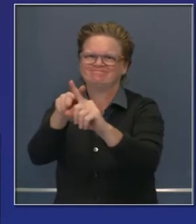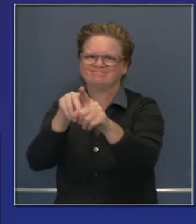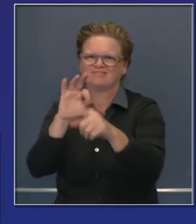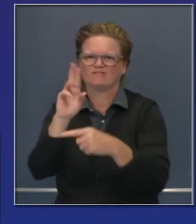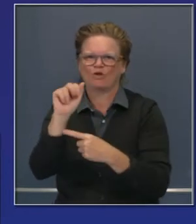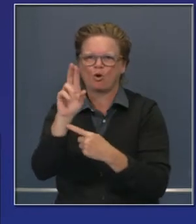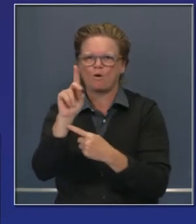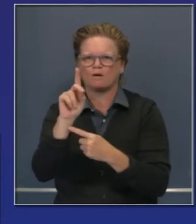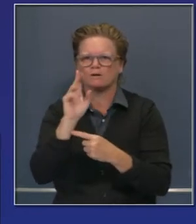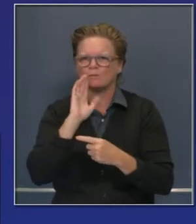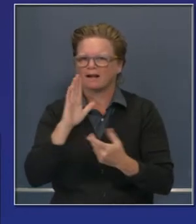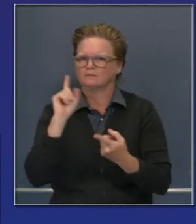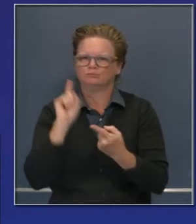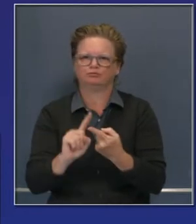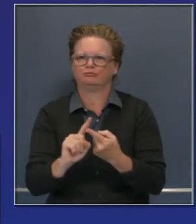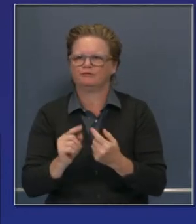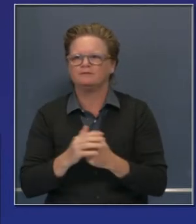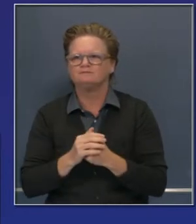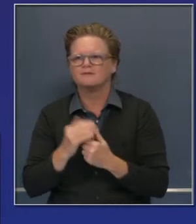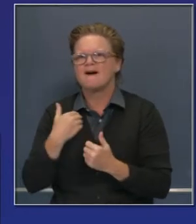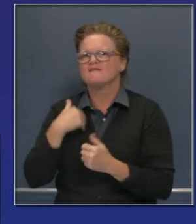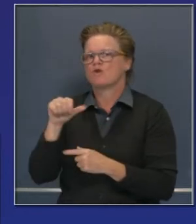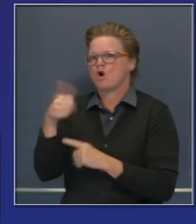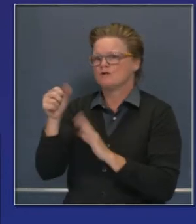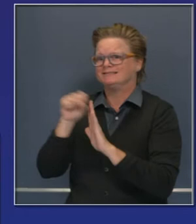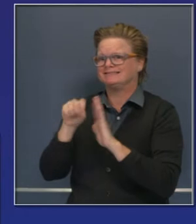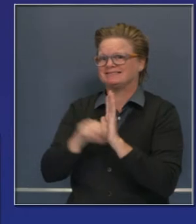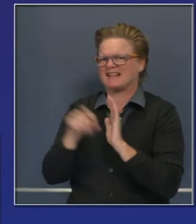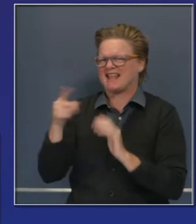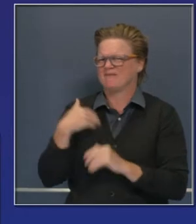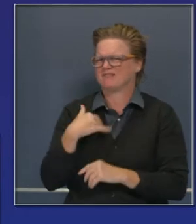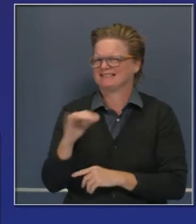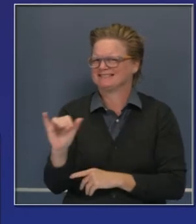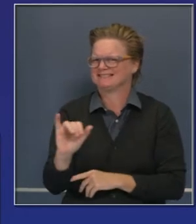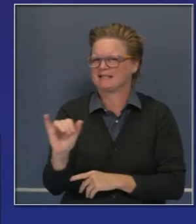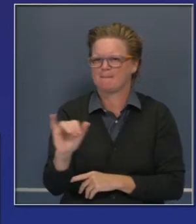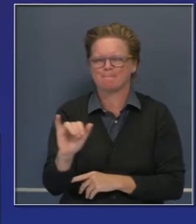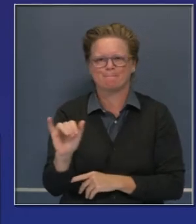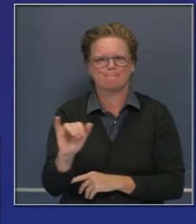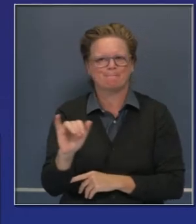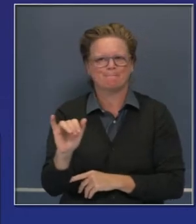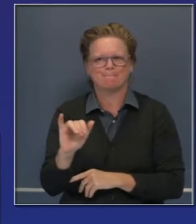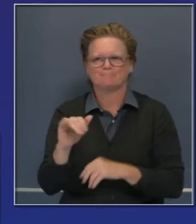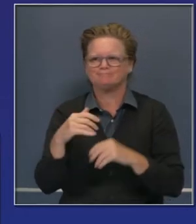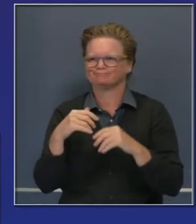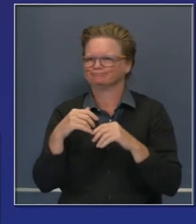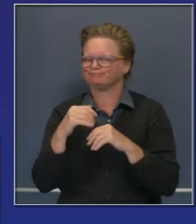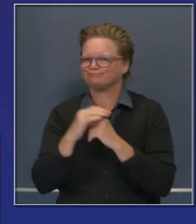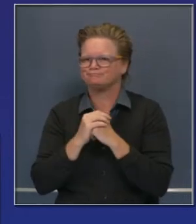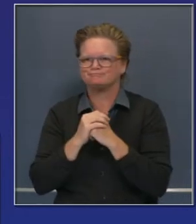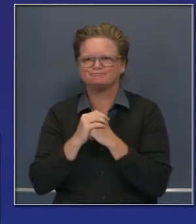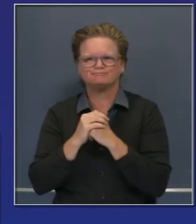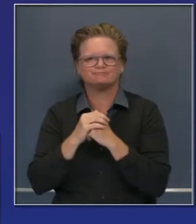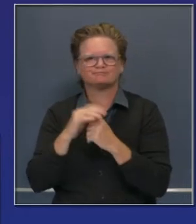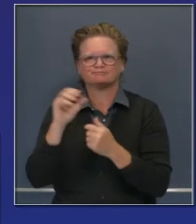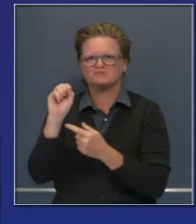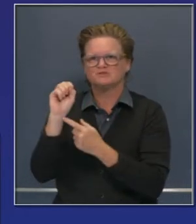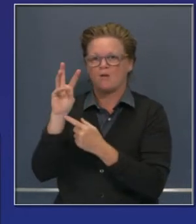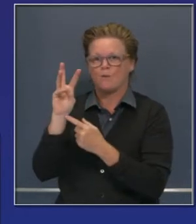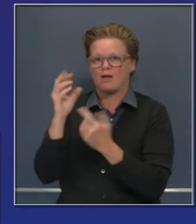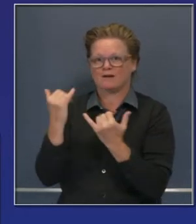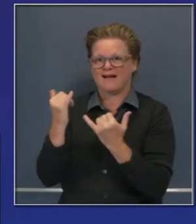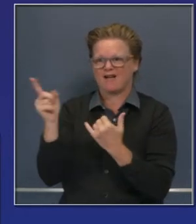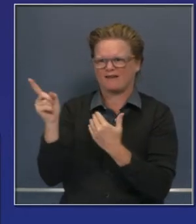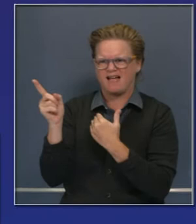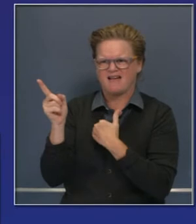proceso de utilizar una tecnología similar. Comparando a Texas, haremos lo mismo. No quiero hablar por